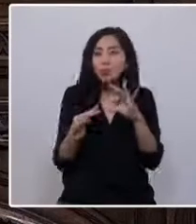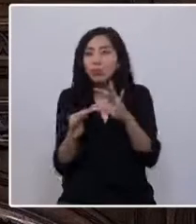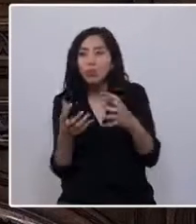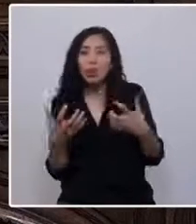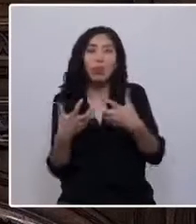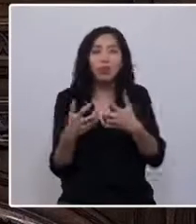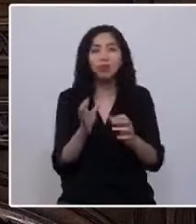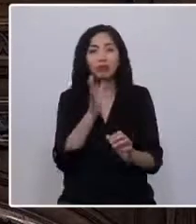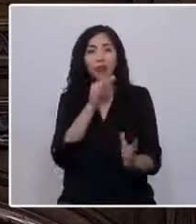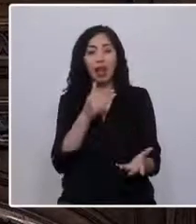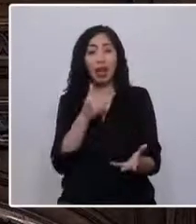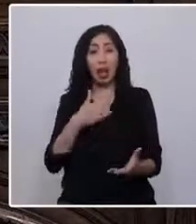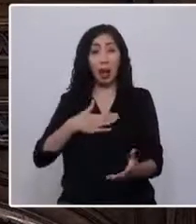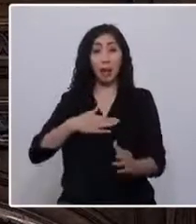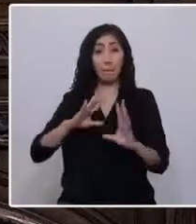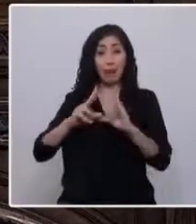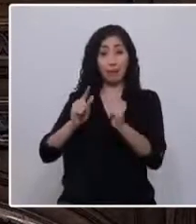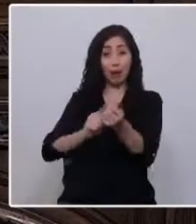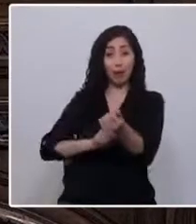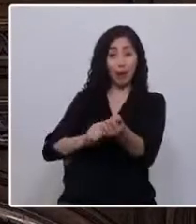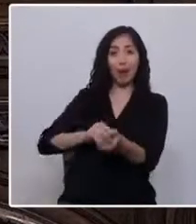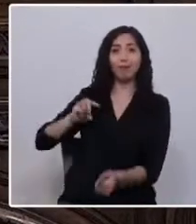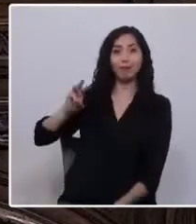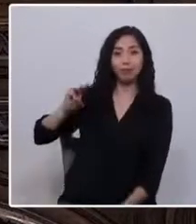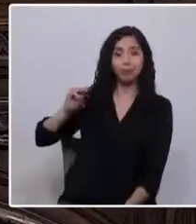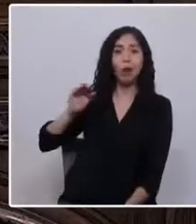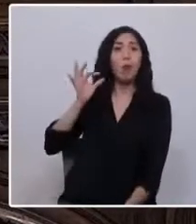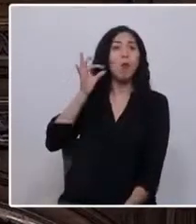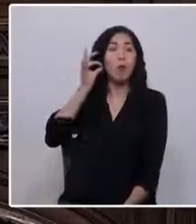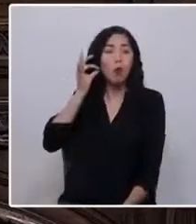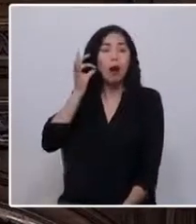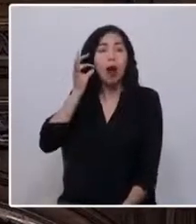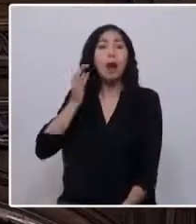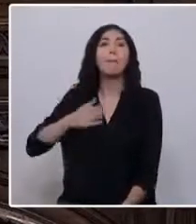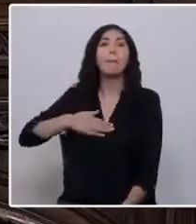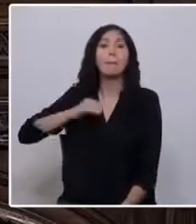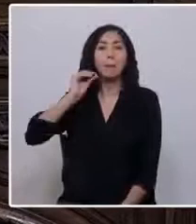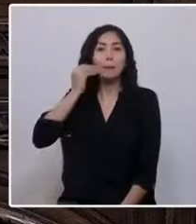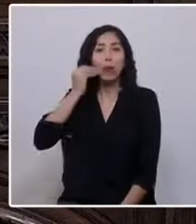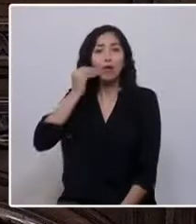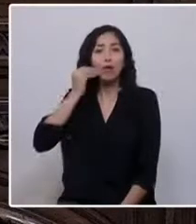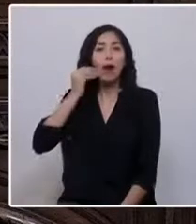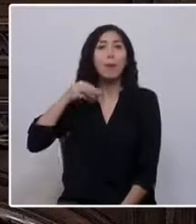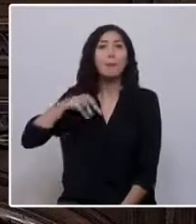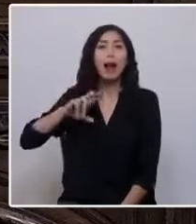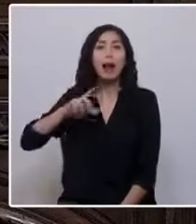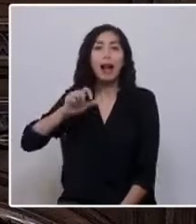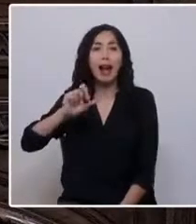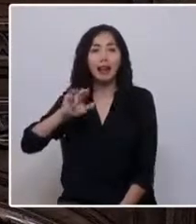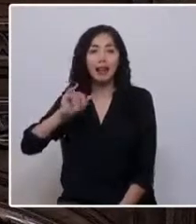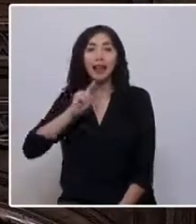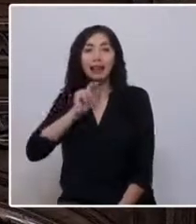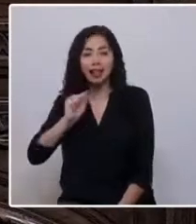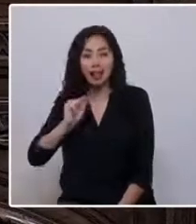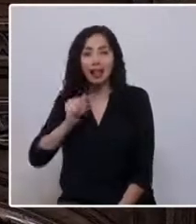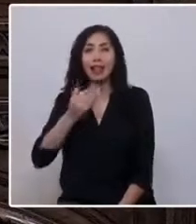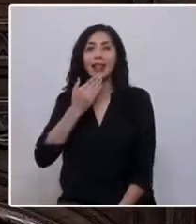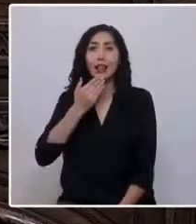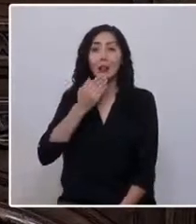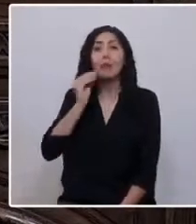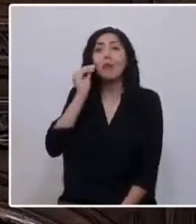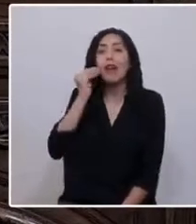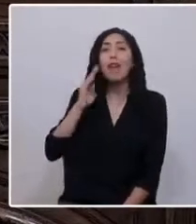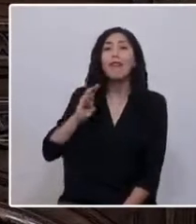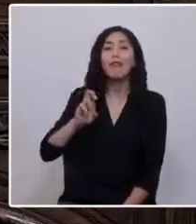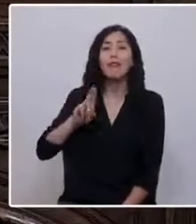familia matriarcal, desde mi bisabuela Margarita, en Cauquenes, pasando por Miguel y Bernarda, quien se vino